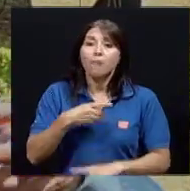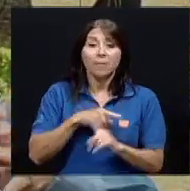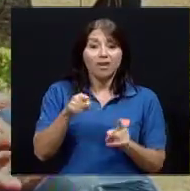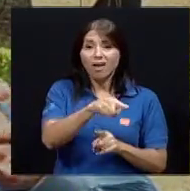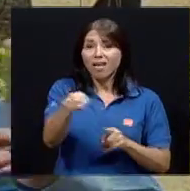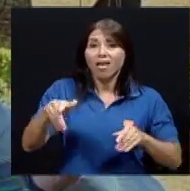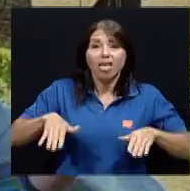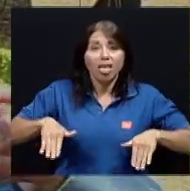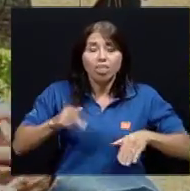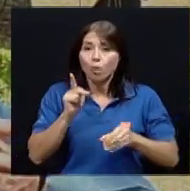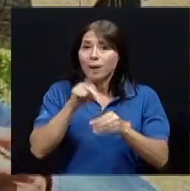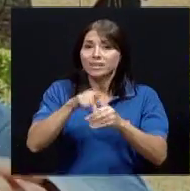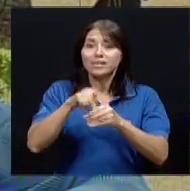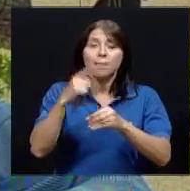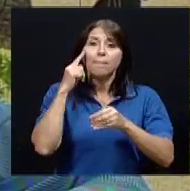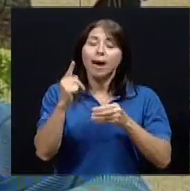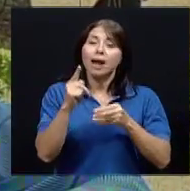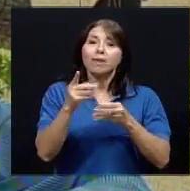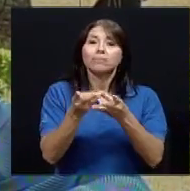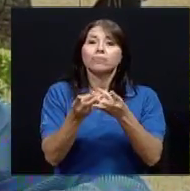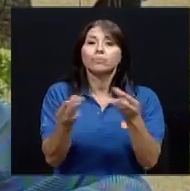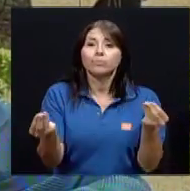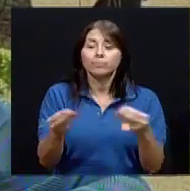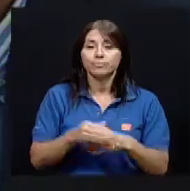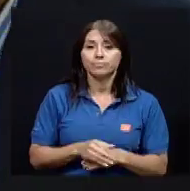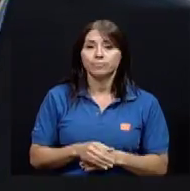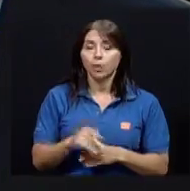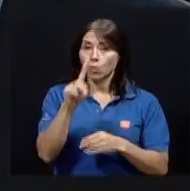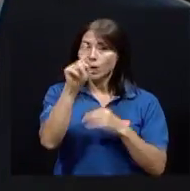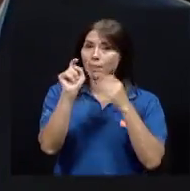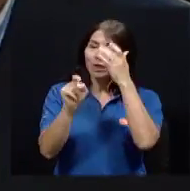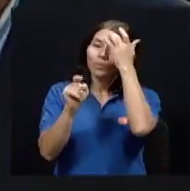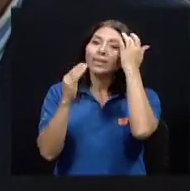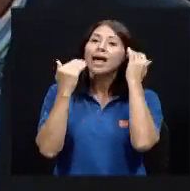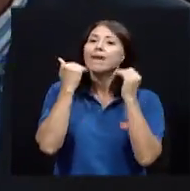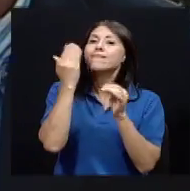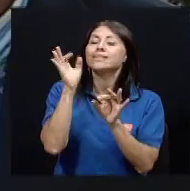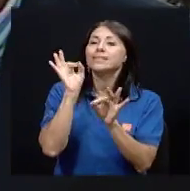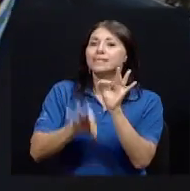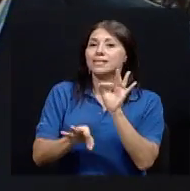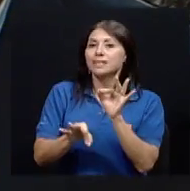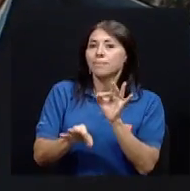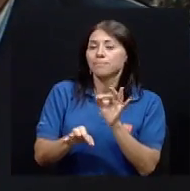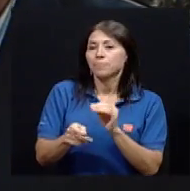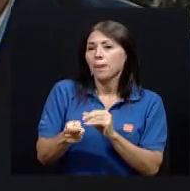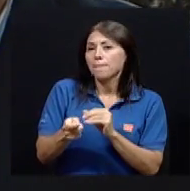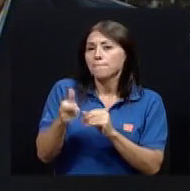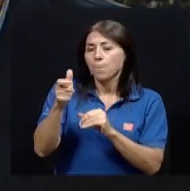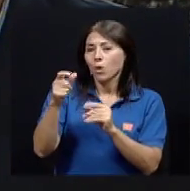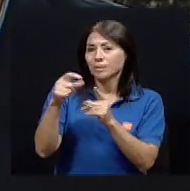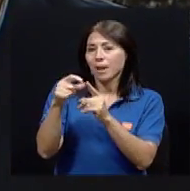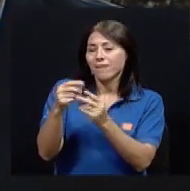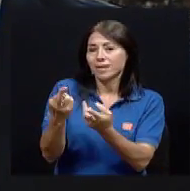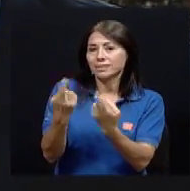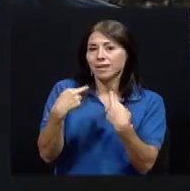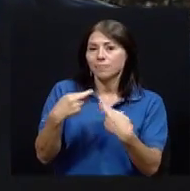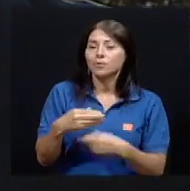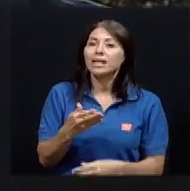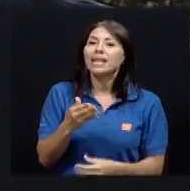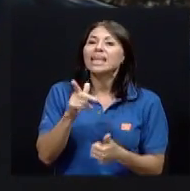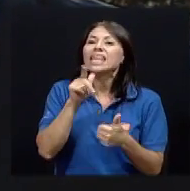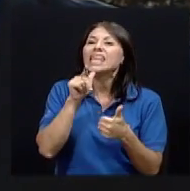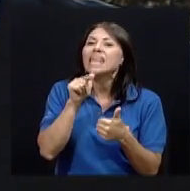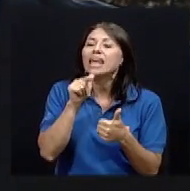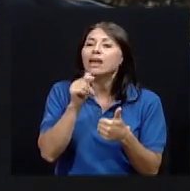conjuntamente con la gente que lo dirige el sistema. Una pregunta sencilla. En pocas palabras, si me la puedes responder. ¿Quién o